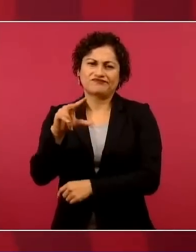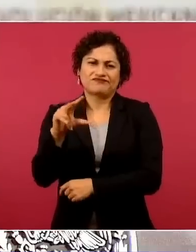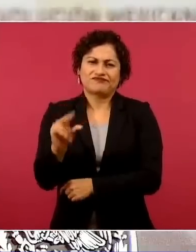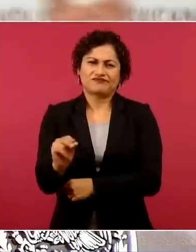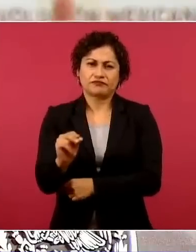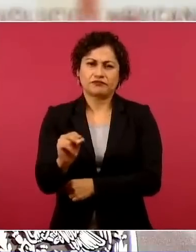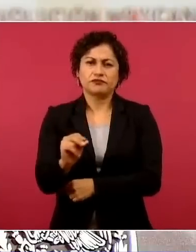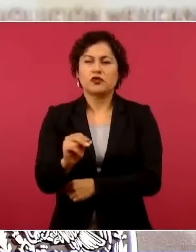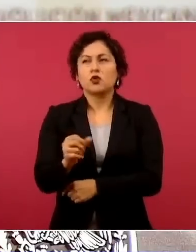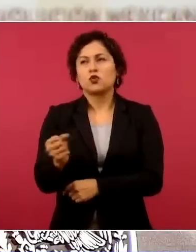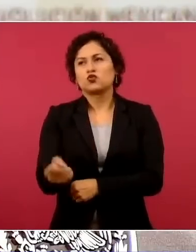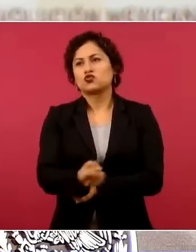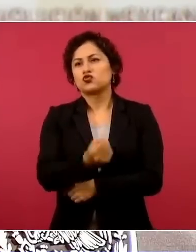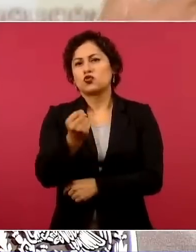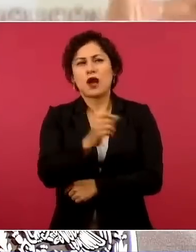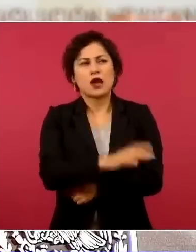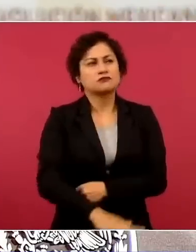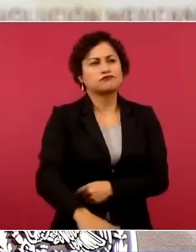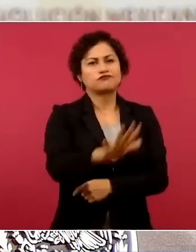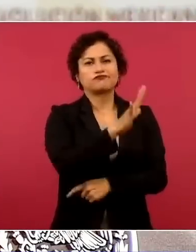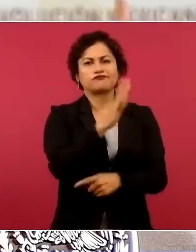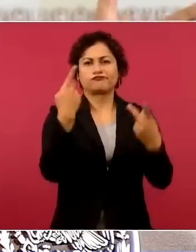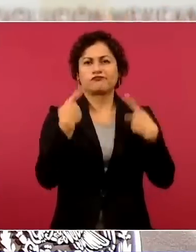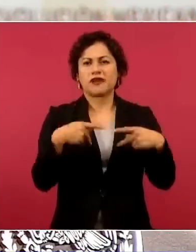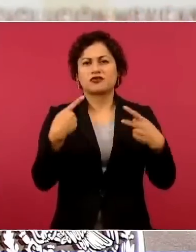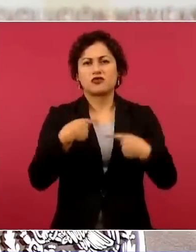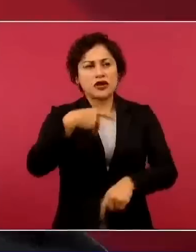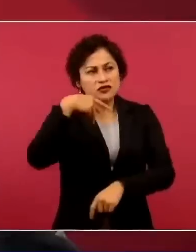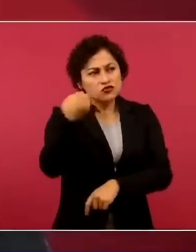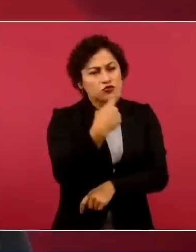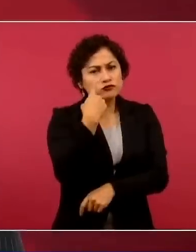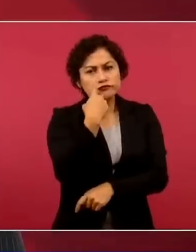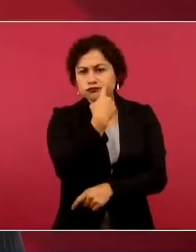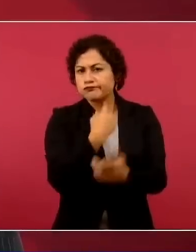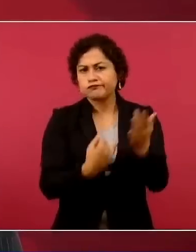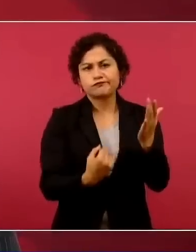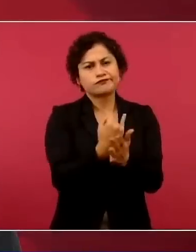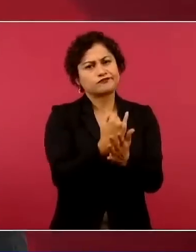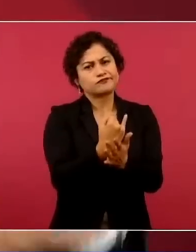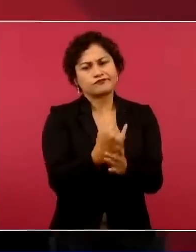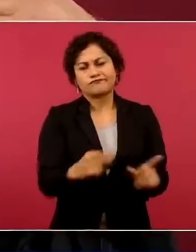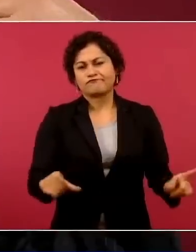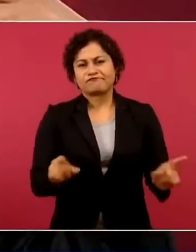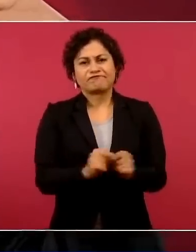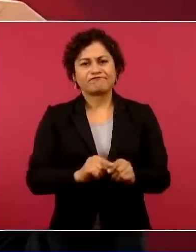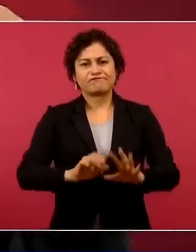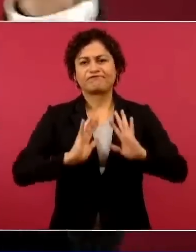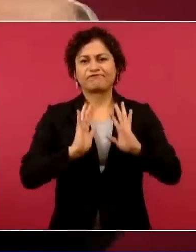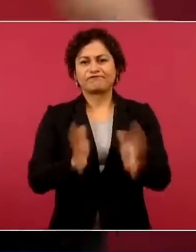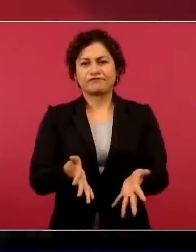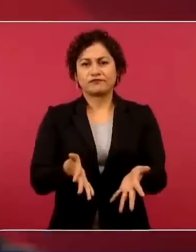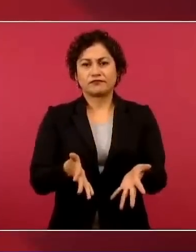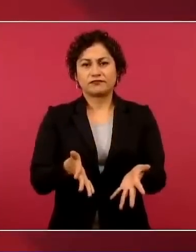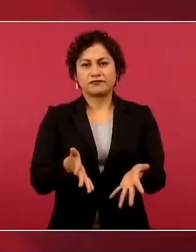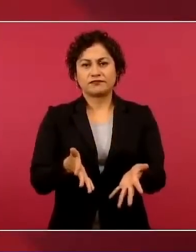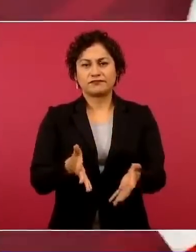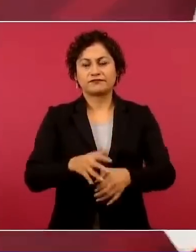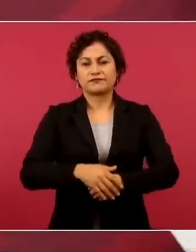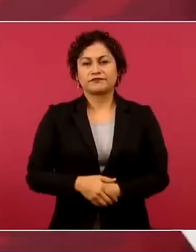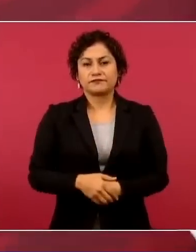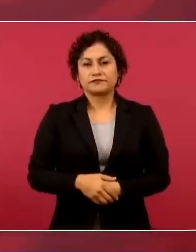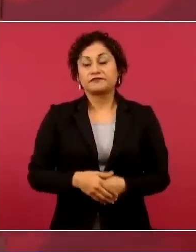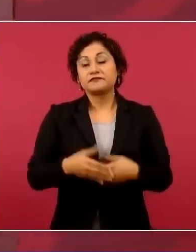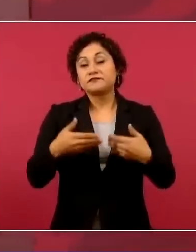y no pueden hacerlo, que ellos reformaran la